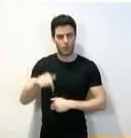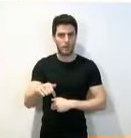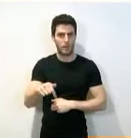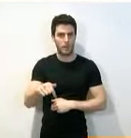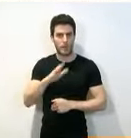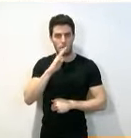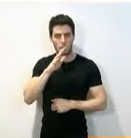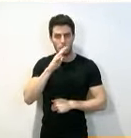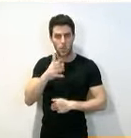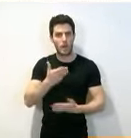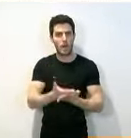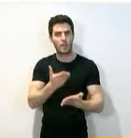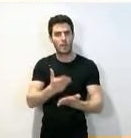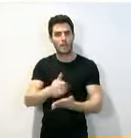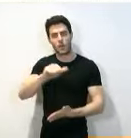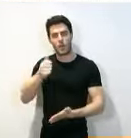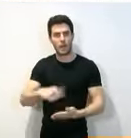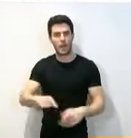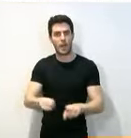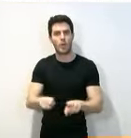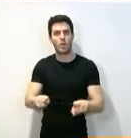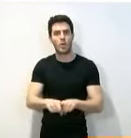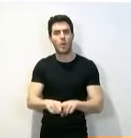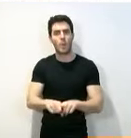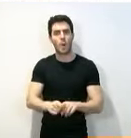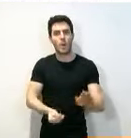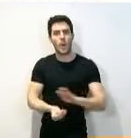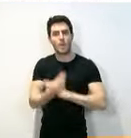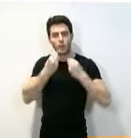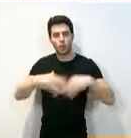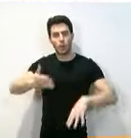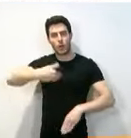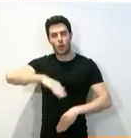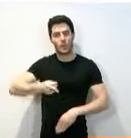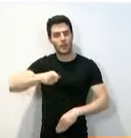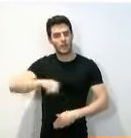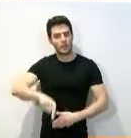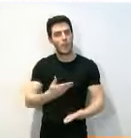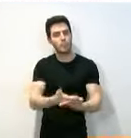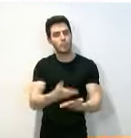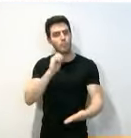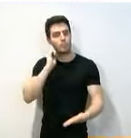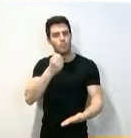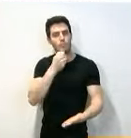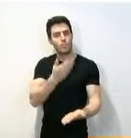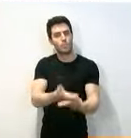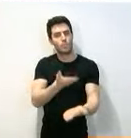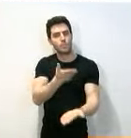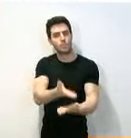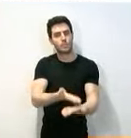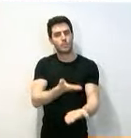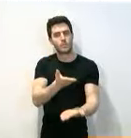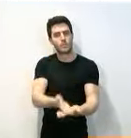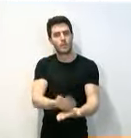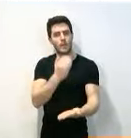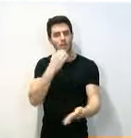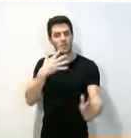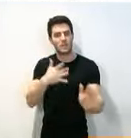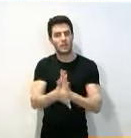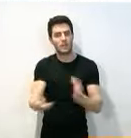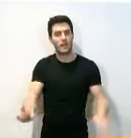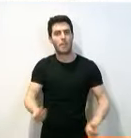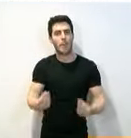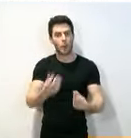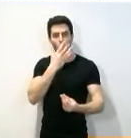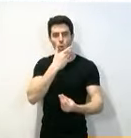reivindicación de Enájera como cuna de nuestra historia y por seguir reivindicando todo aquello que implique mejorar el